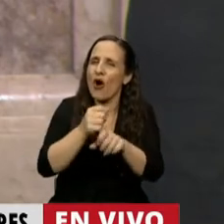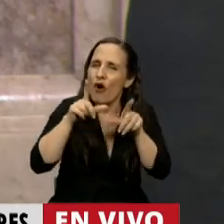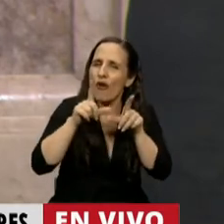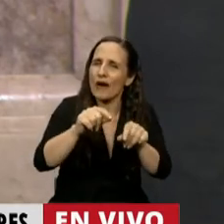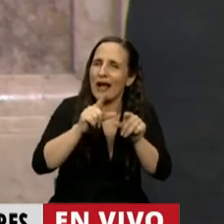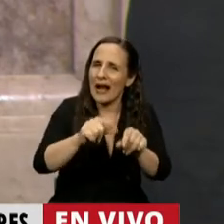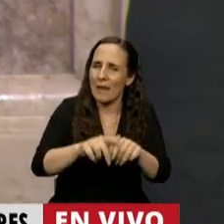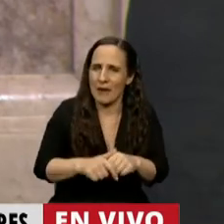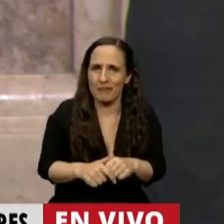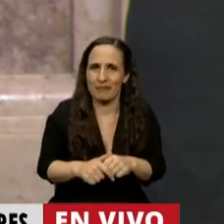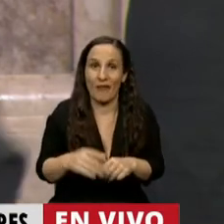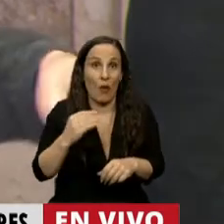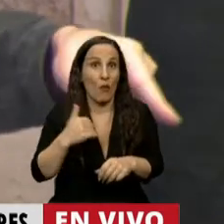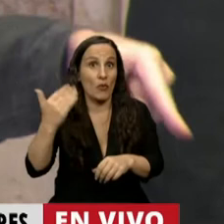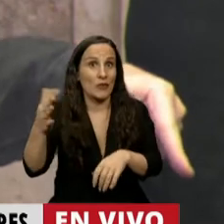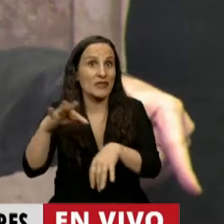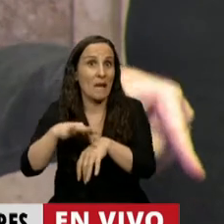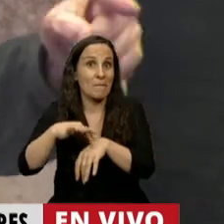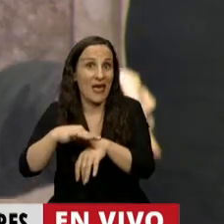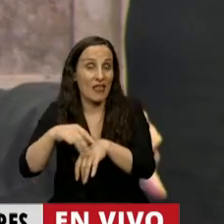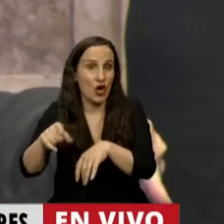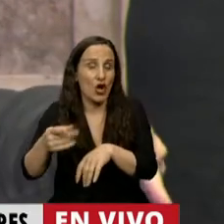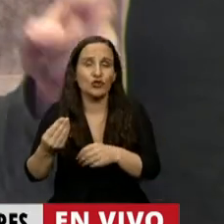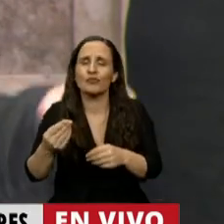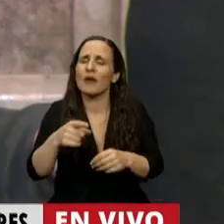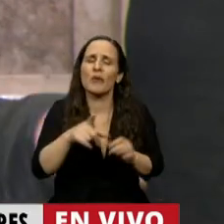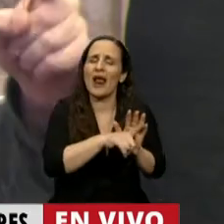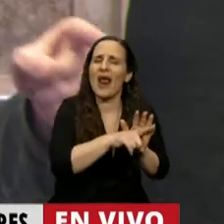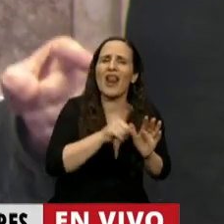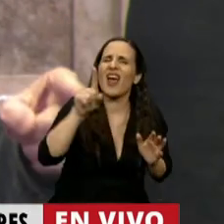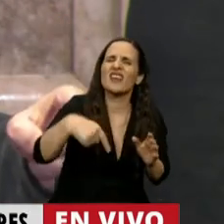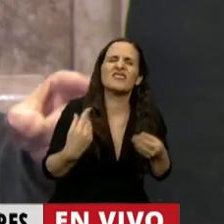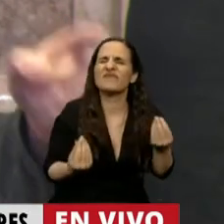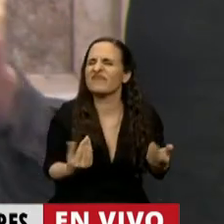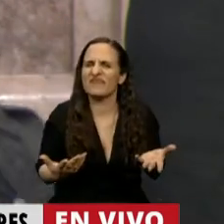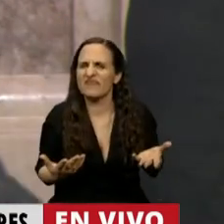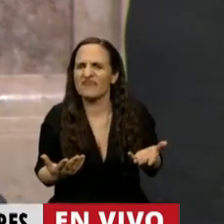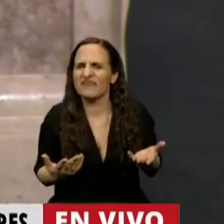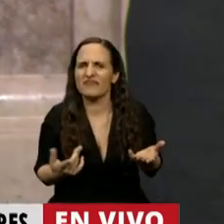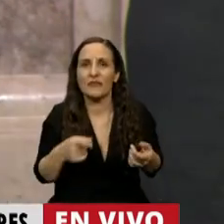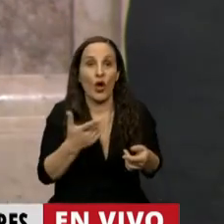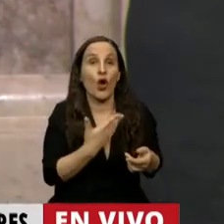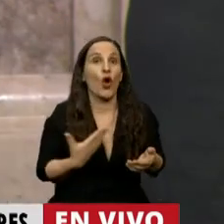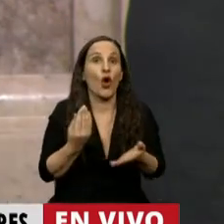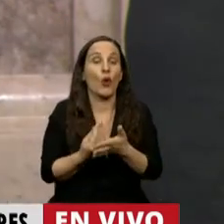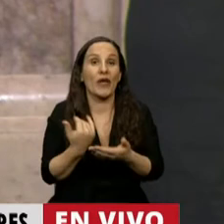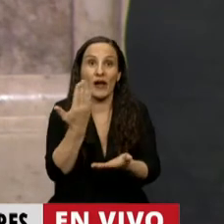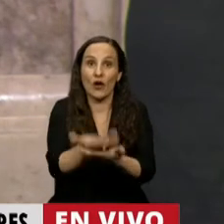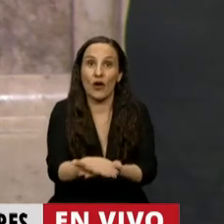médicos, por ejemplo, en la provincia de Buenos Aires, porque esta ley surgió, esta ley surge, y este planteo que hace el gobierno